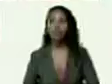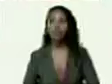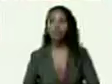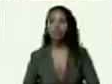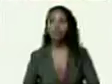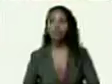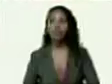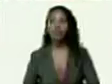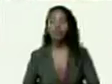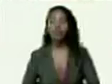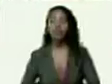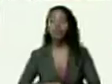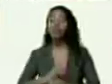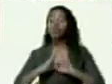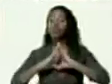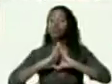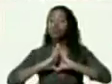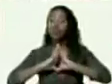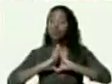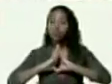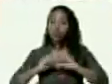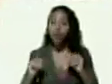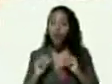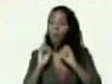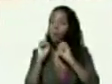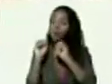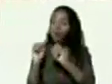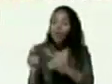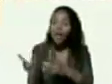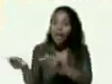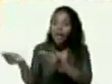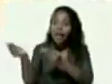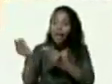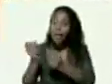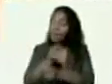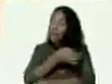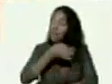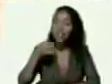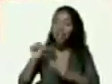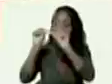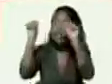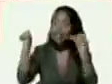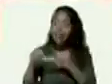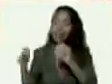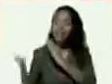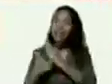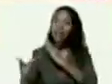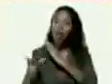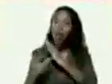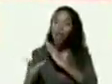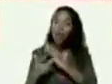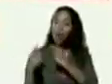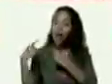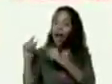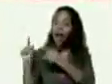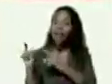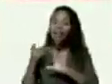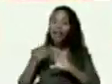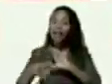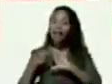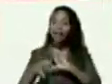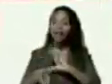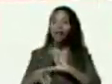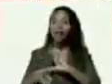todas las posibilidades maravillosas que tiene el sistema tecnológico del carnet